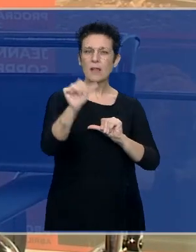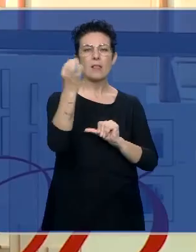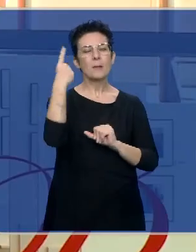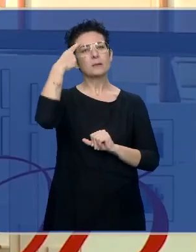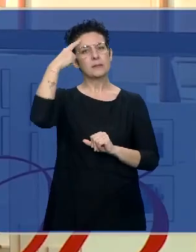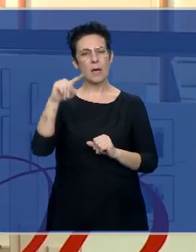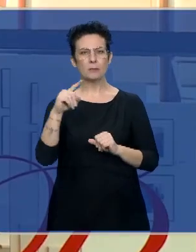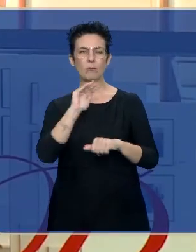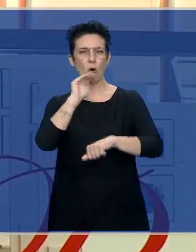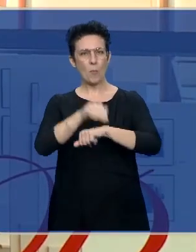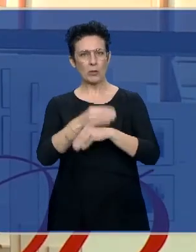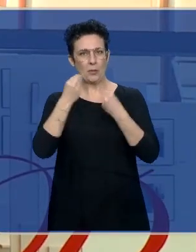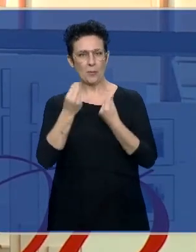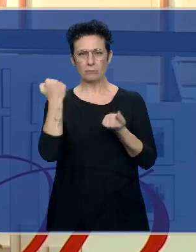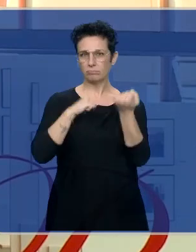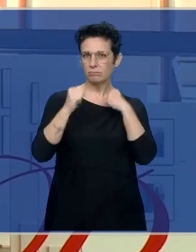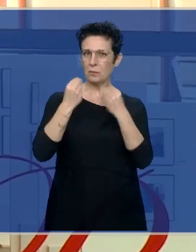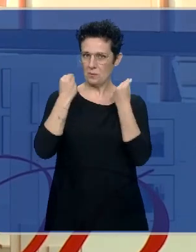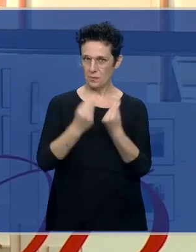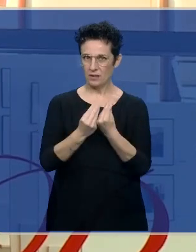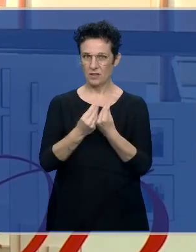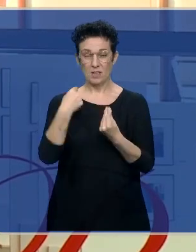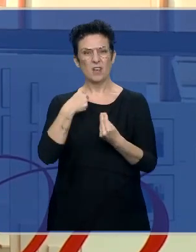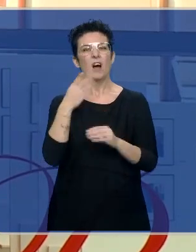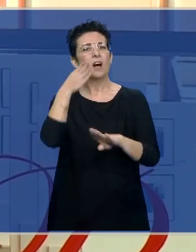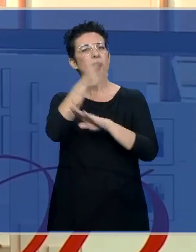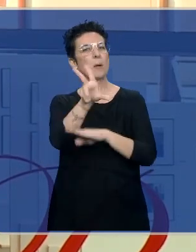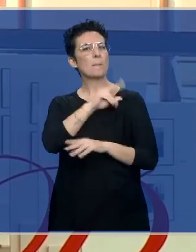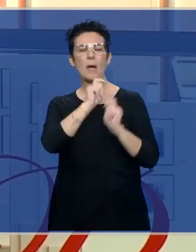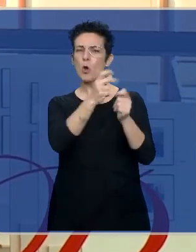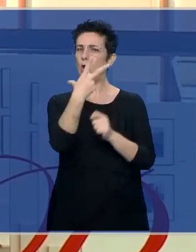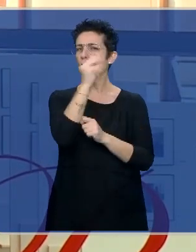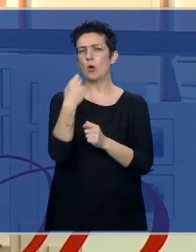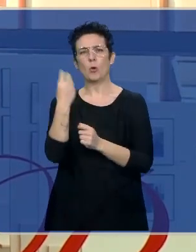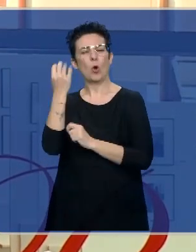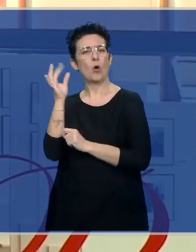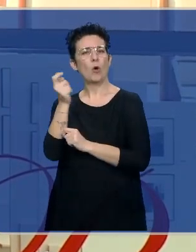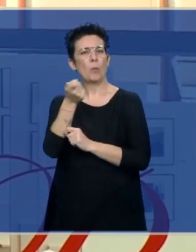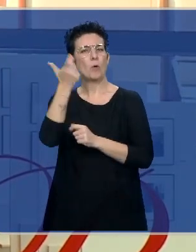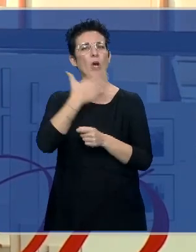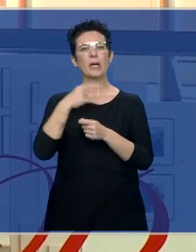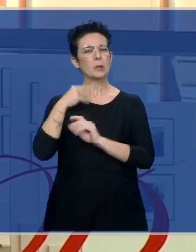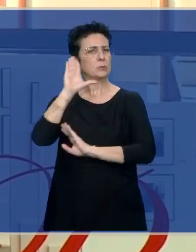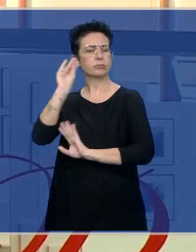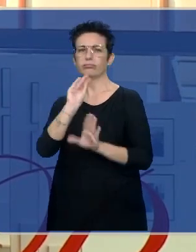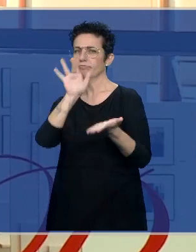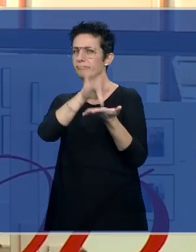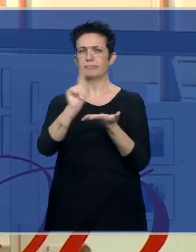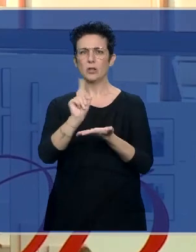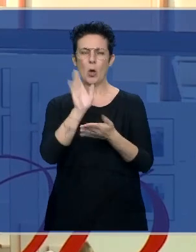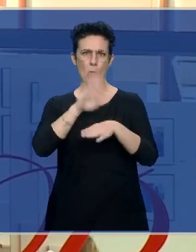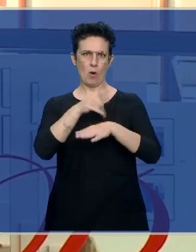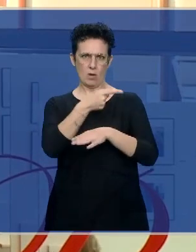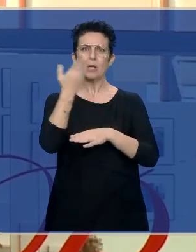estar. Y entonces, ausentarte en un premio, en unos galardones que reconocen a los mejores de los nuestros, que reconocen la